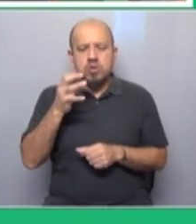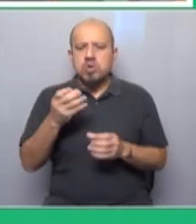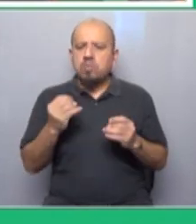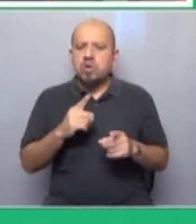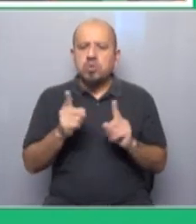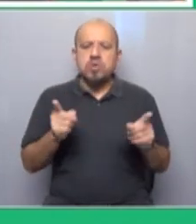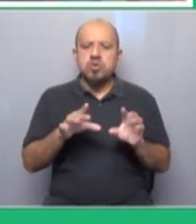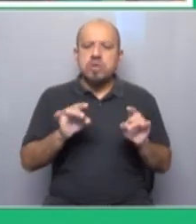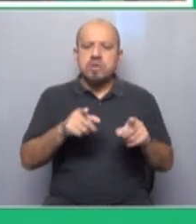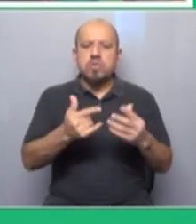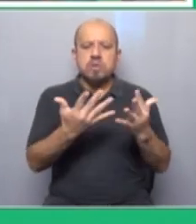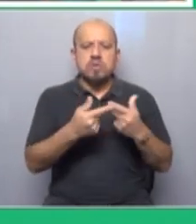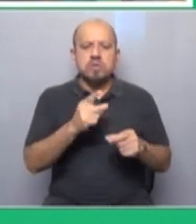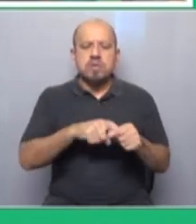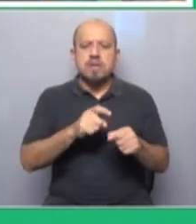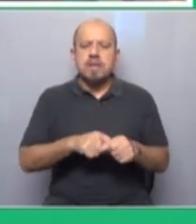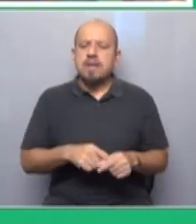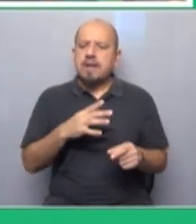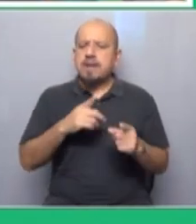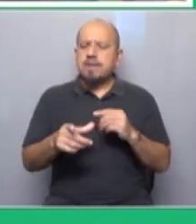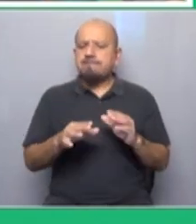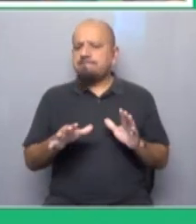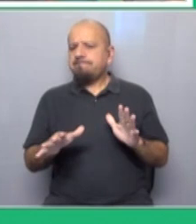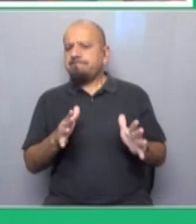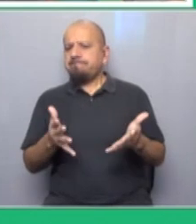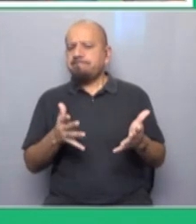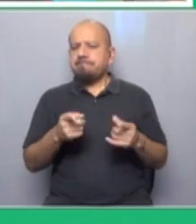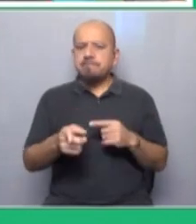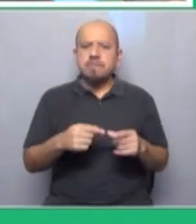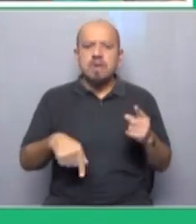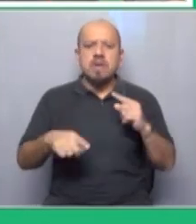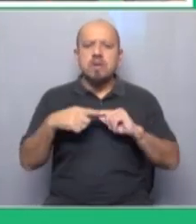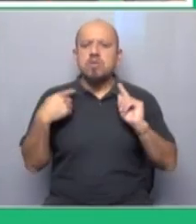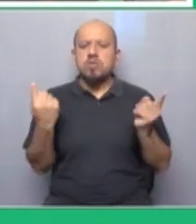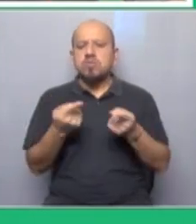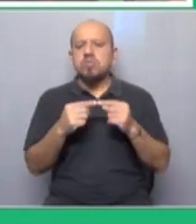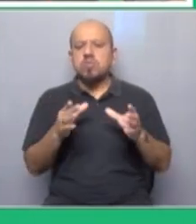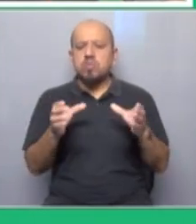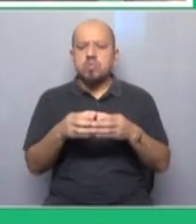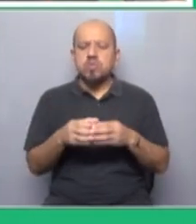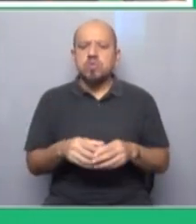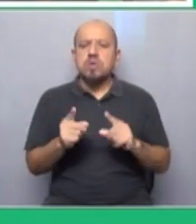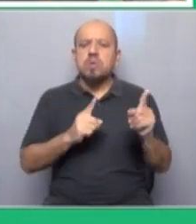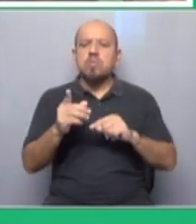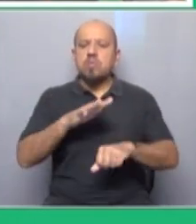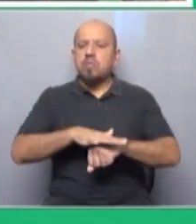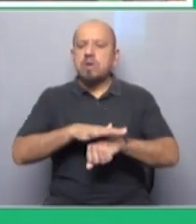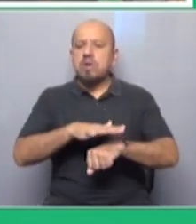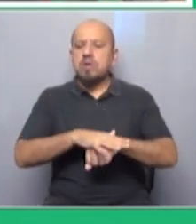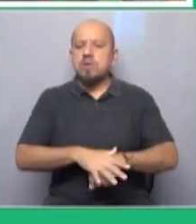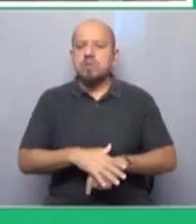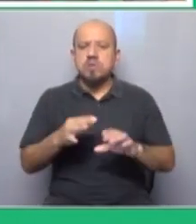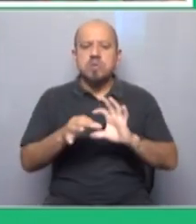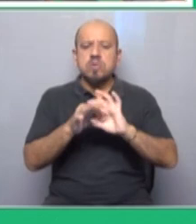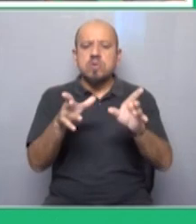no es solo con las organizaciones sindicales termina habiendo como un cuestionamiento a las organizaciones colectivas y en algún momento eso va a pasar factura a la